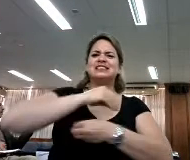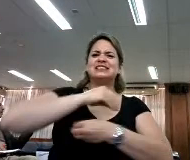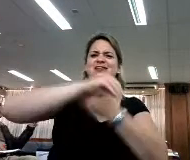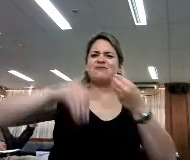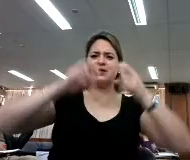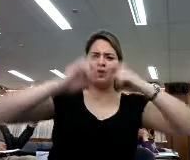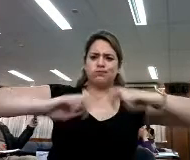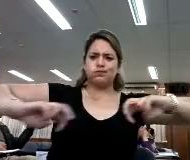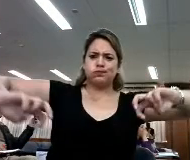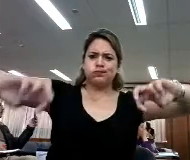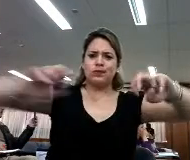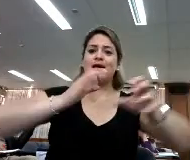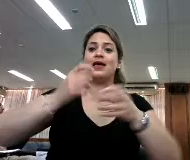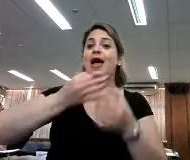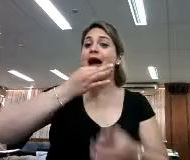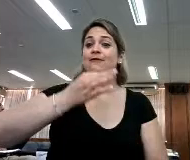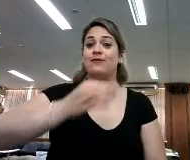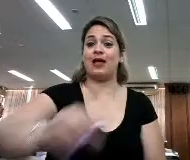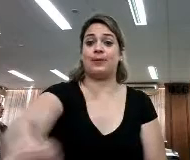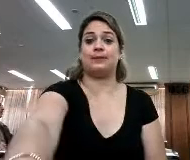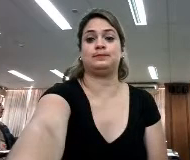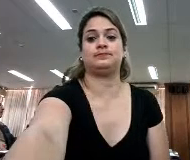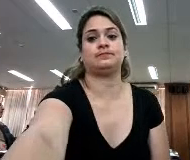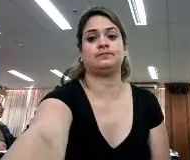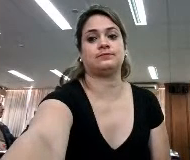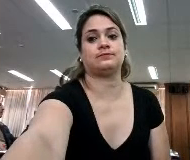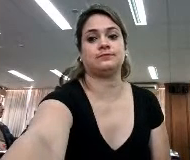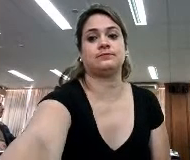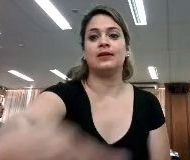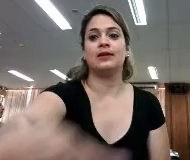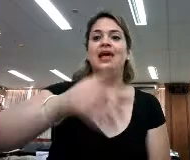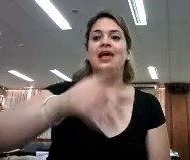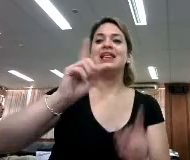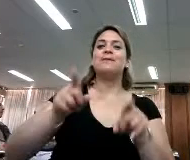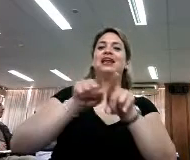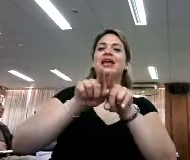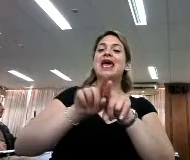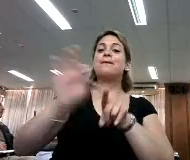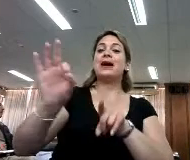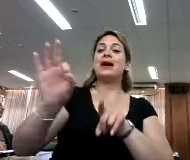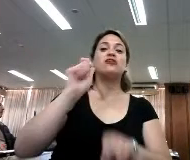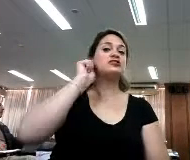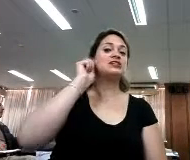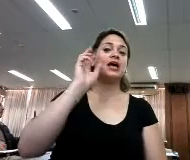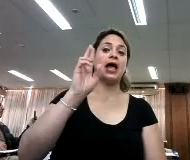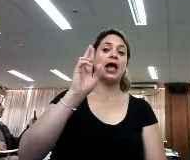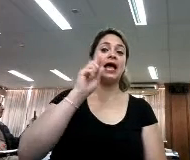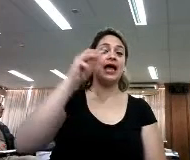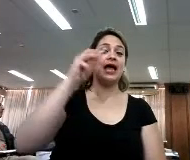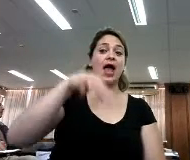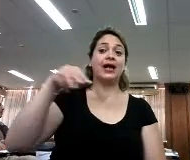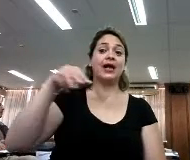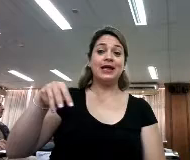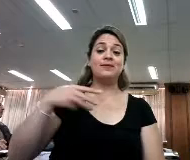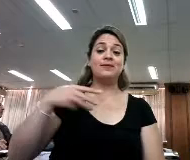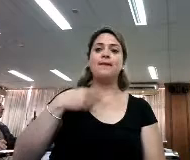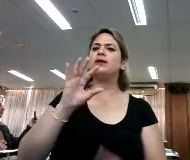conocimiento, los cuentos de los hermanos Grimm, que finalmente ellos recopilaron, pero todo esto es transmisión oral.